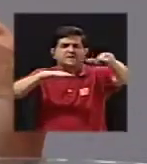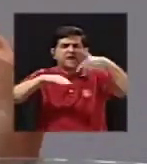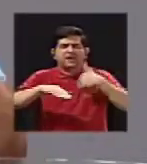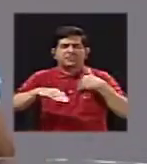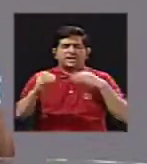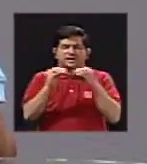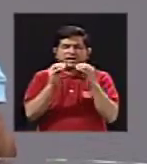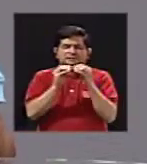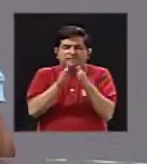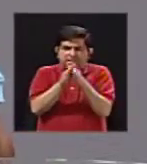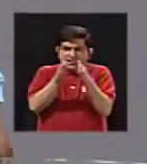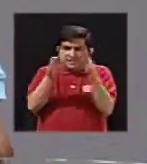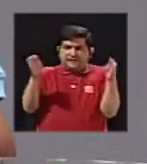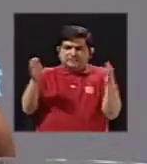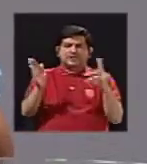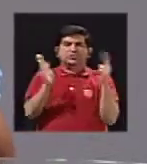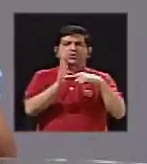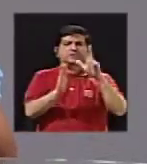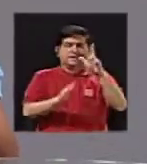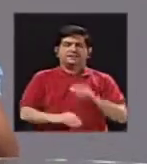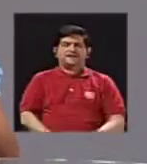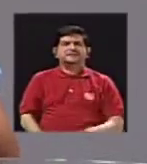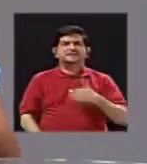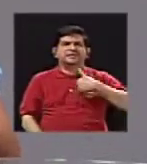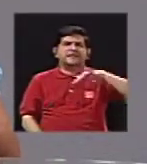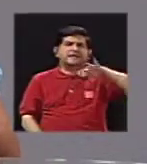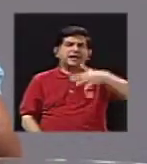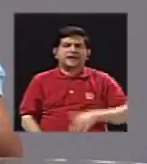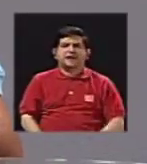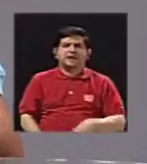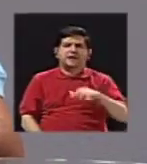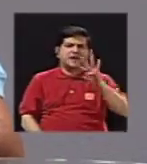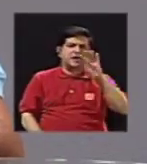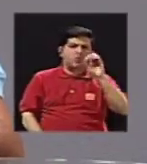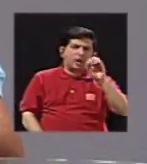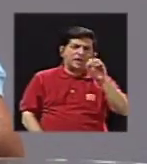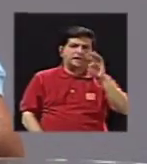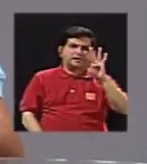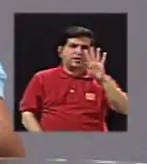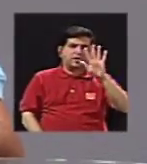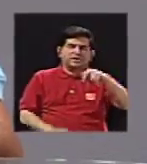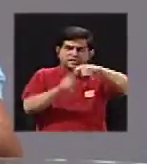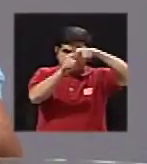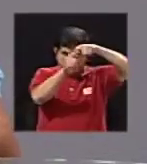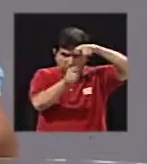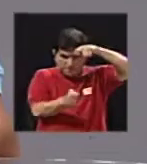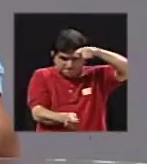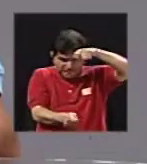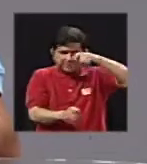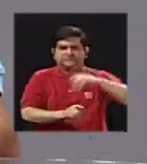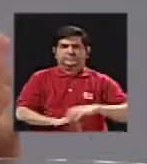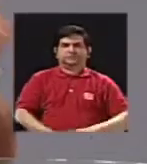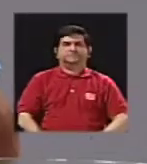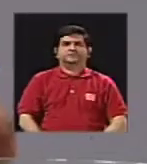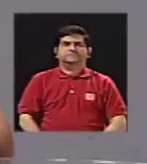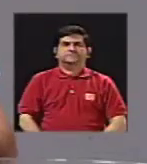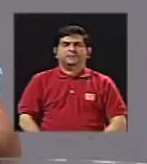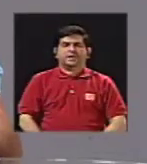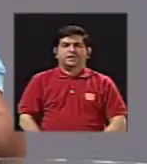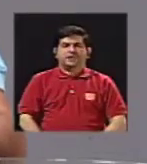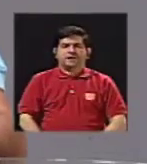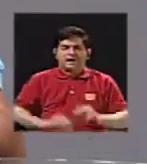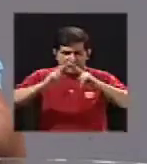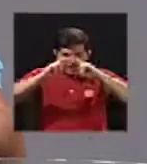su mayor tamaño, que fue en el 2003, el lago tenía aproximadamente unos 40, 45 metros de profundidad. Según las